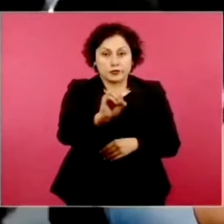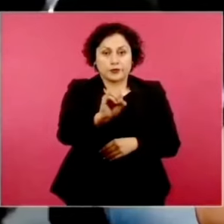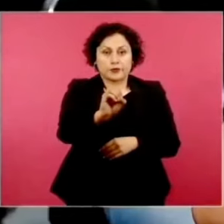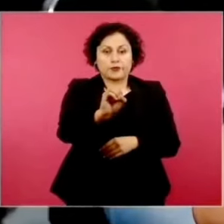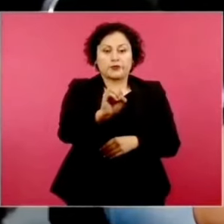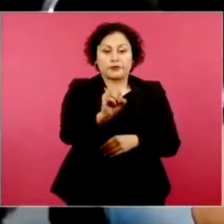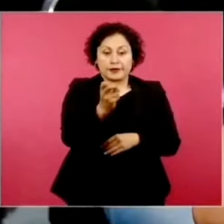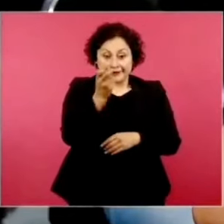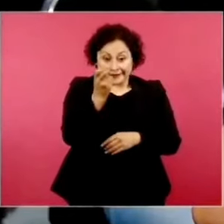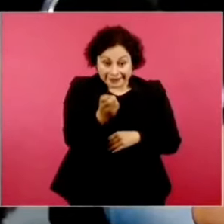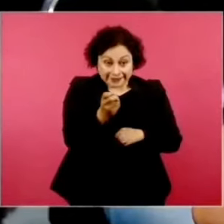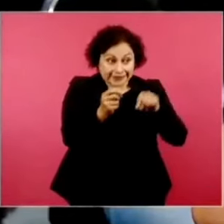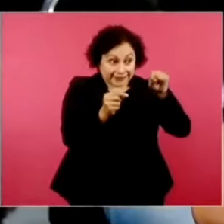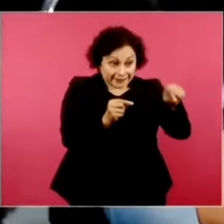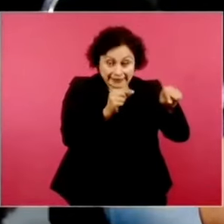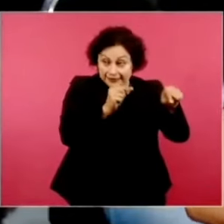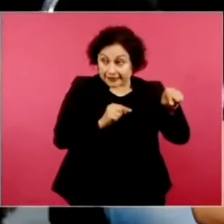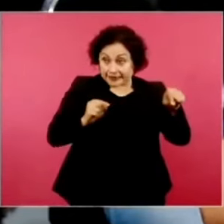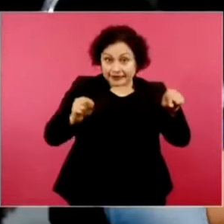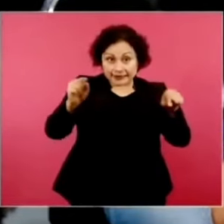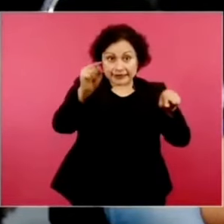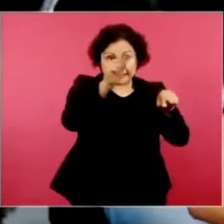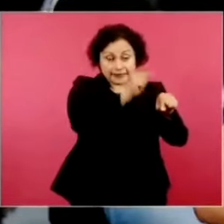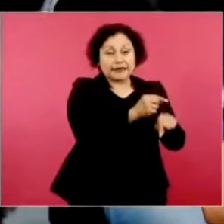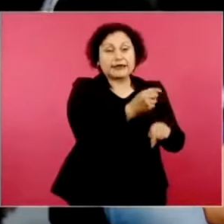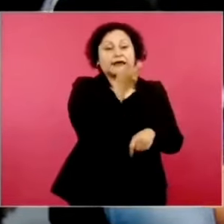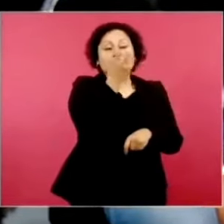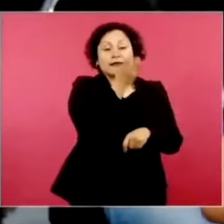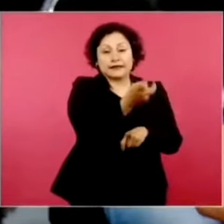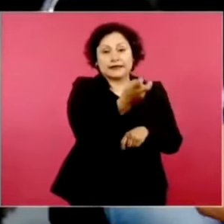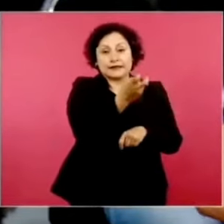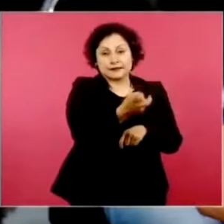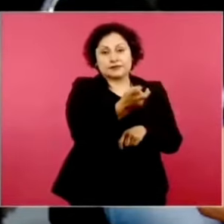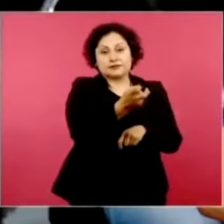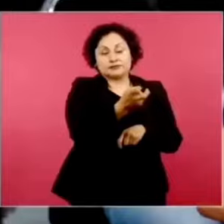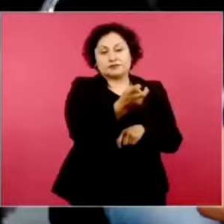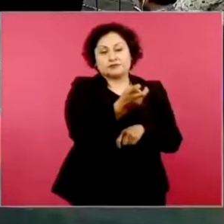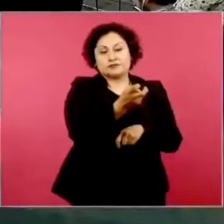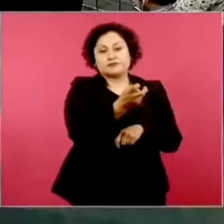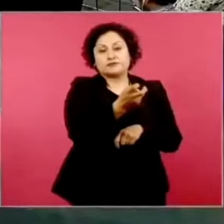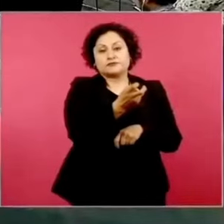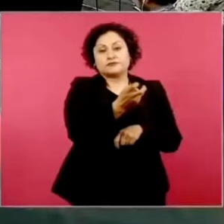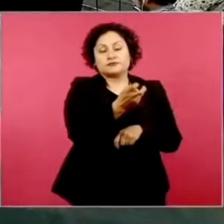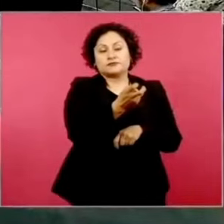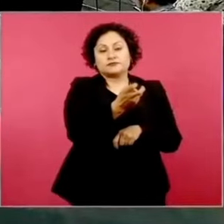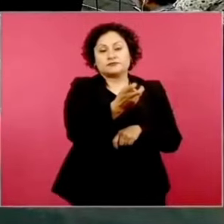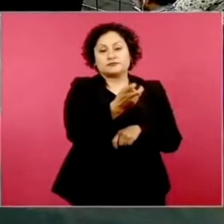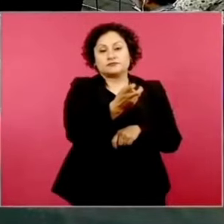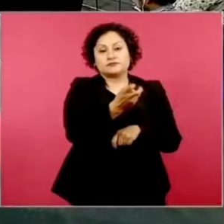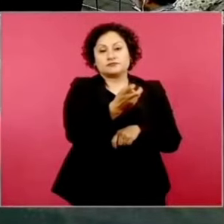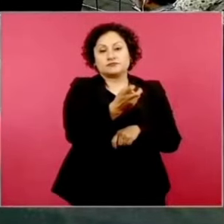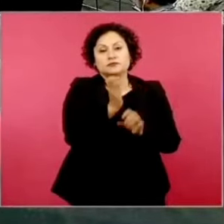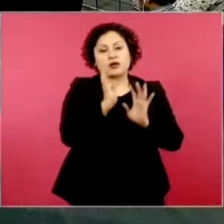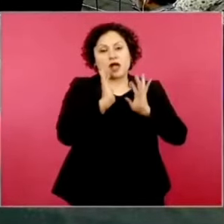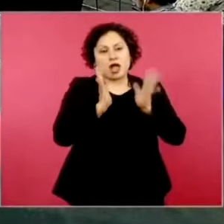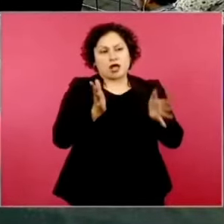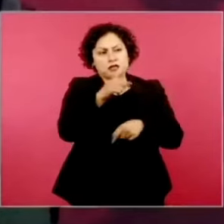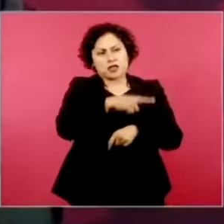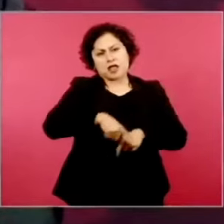ellos han manifestado